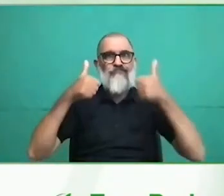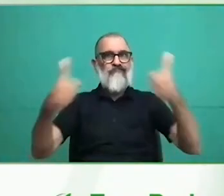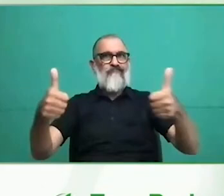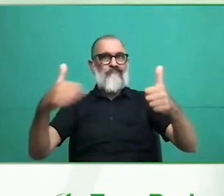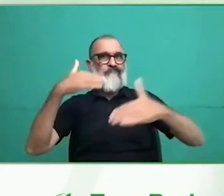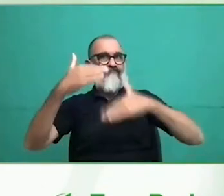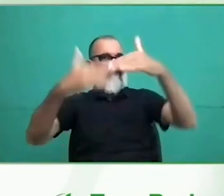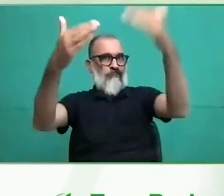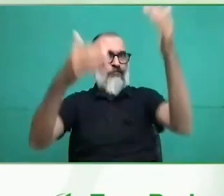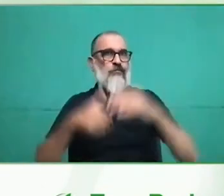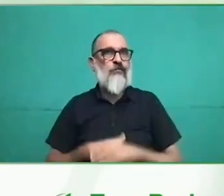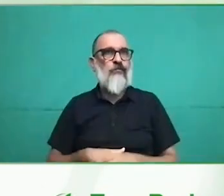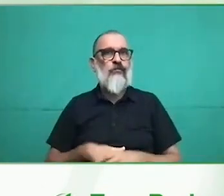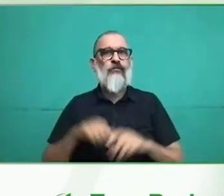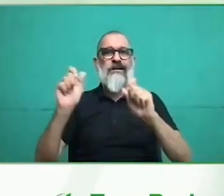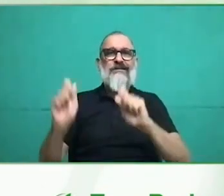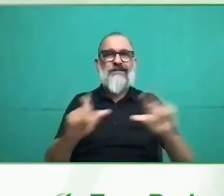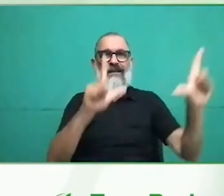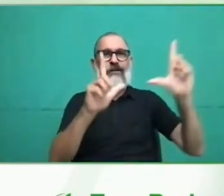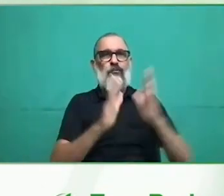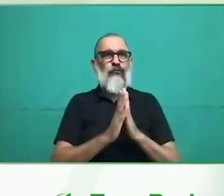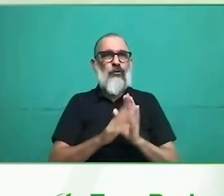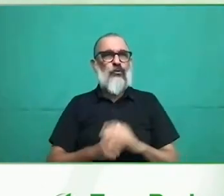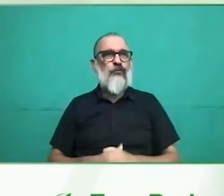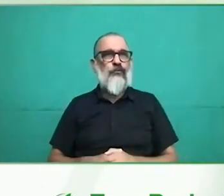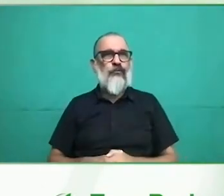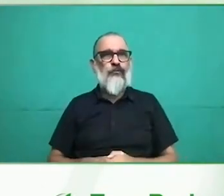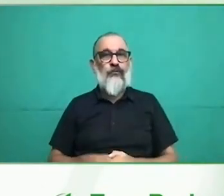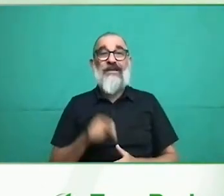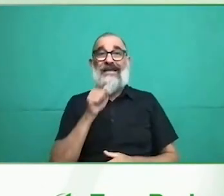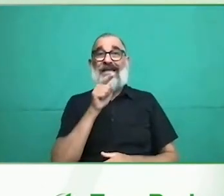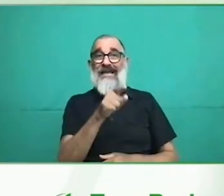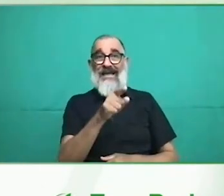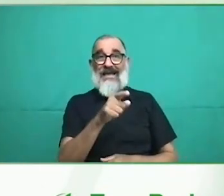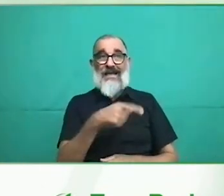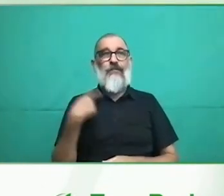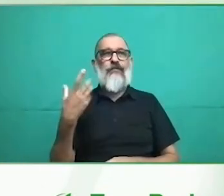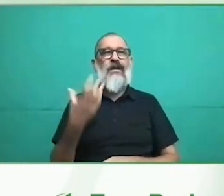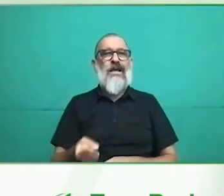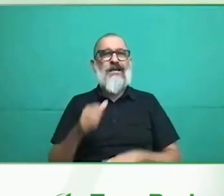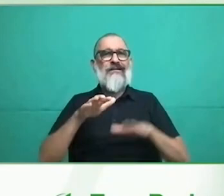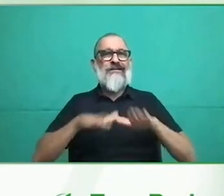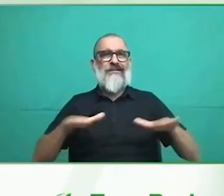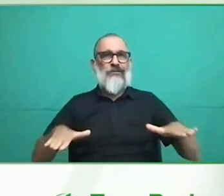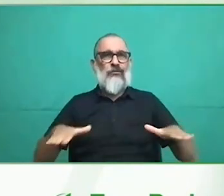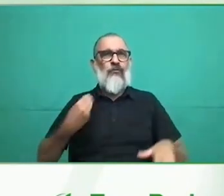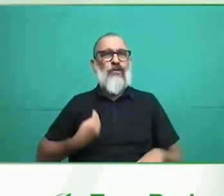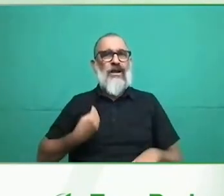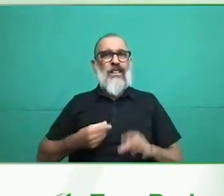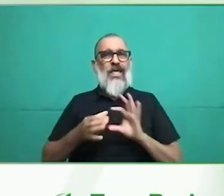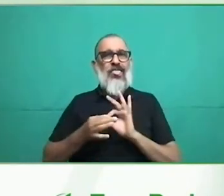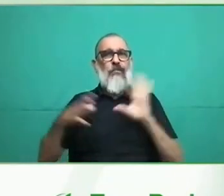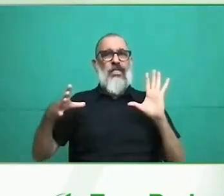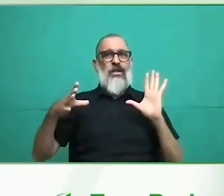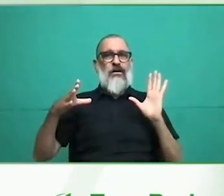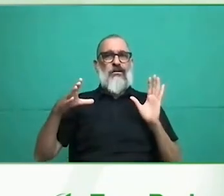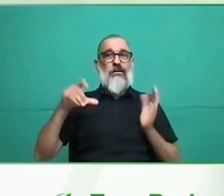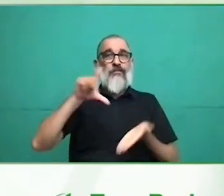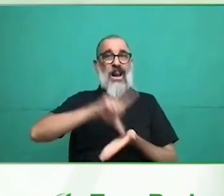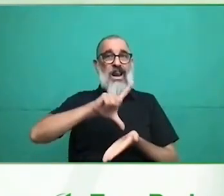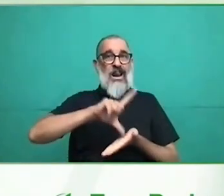discapacidad, todos insertados laboralmente. El INAVIF se encargó de equipar el